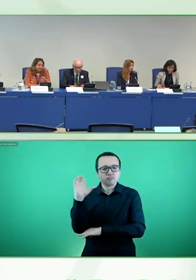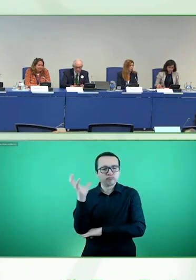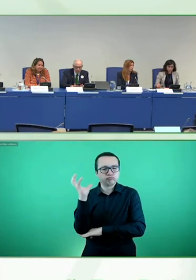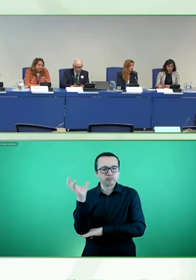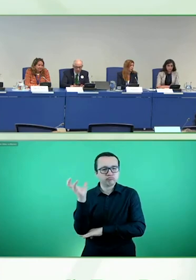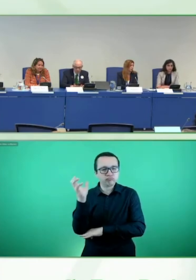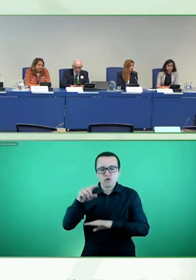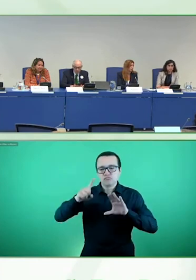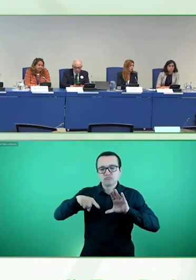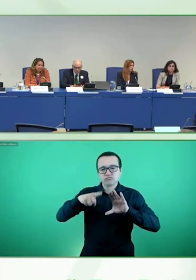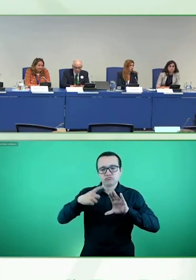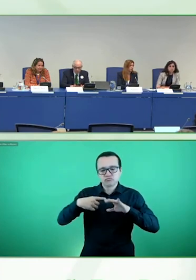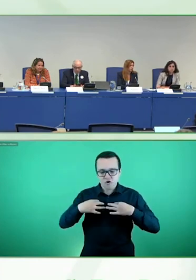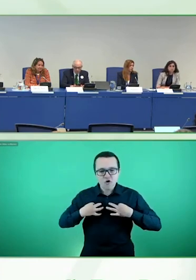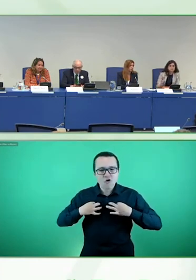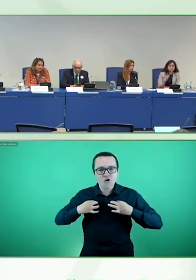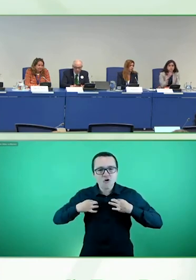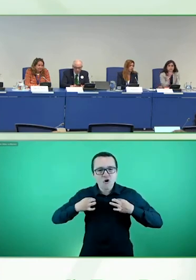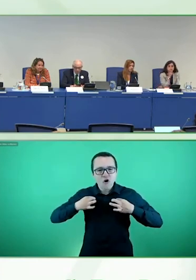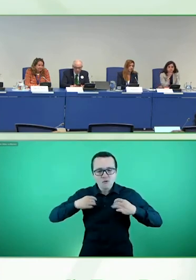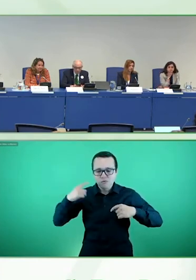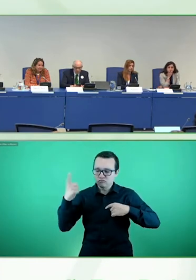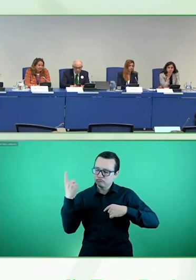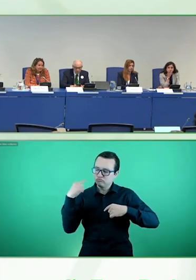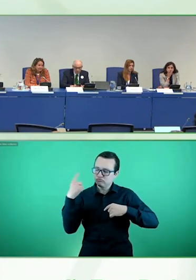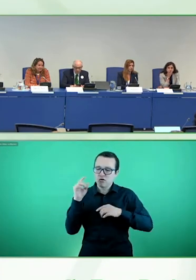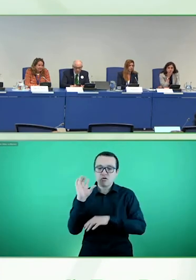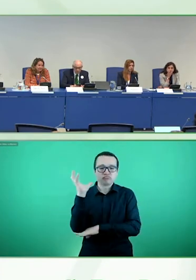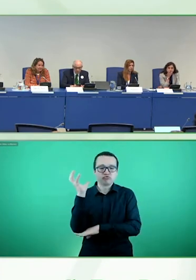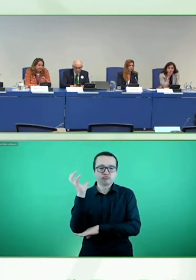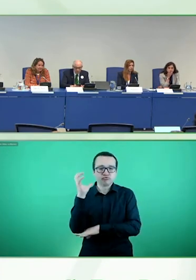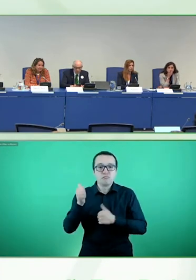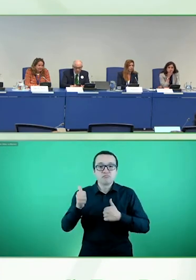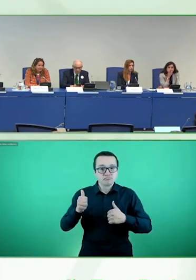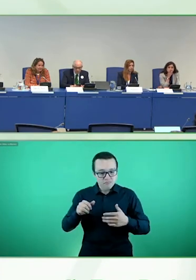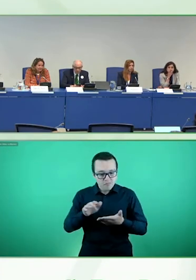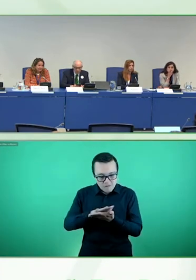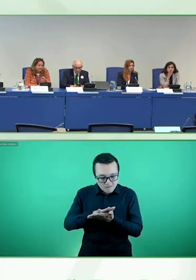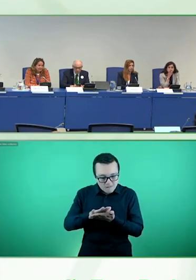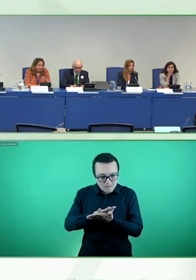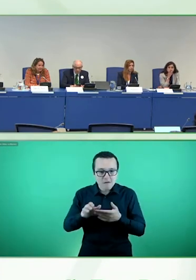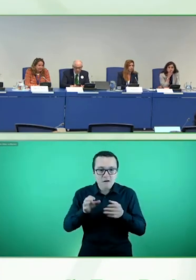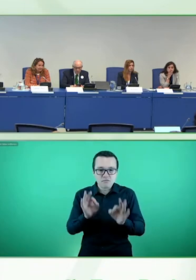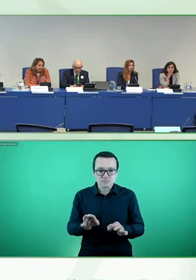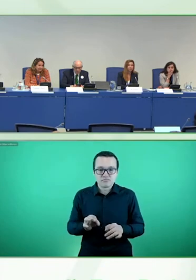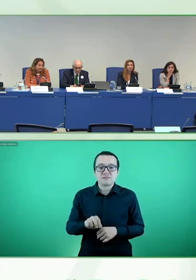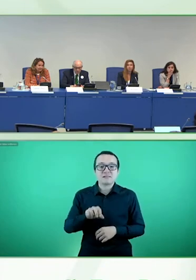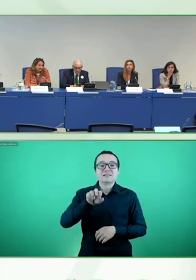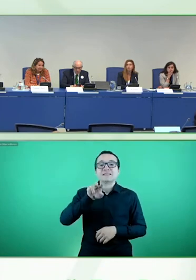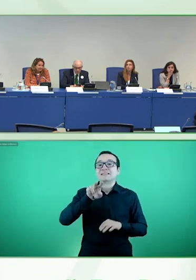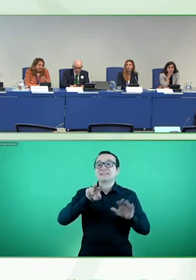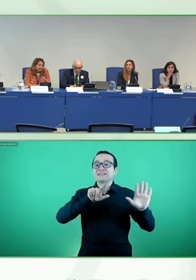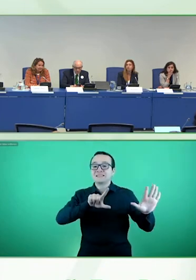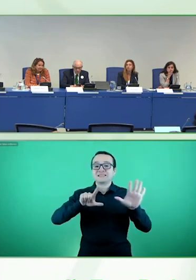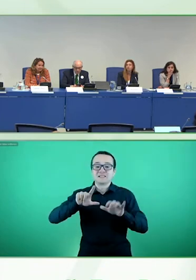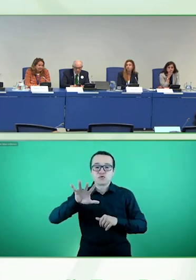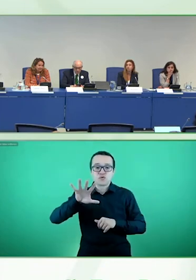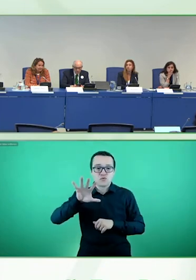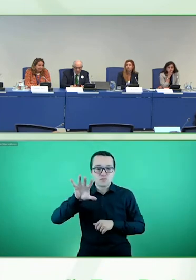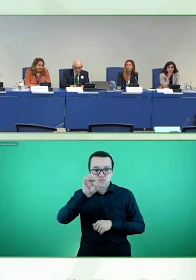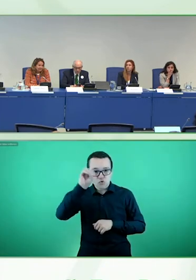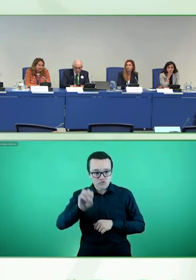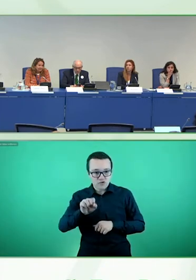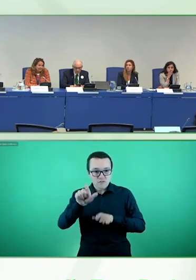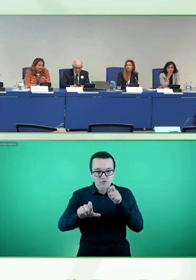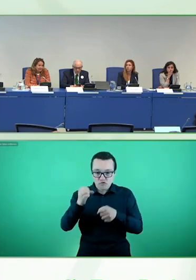plantilla personas con discapacidad o también a través de sus labores de consultoría en toda la región para formar a funcionarios